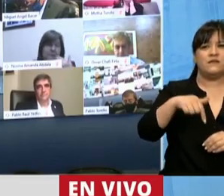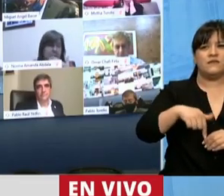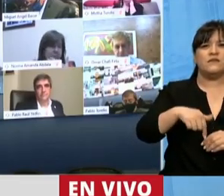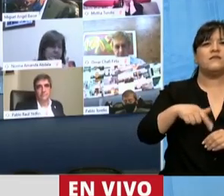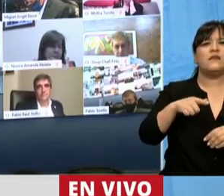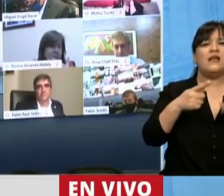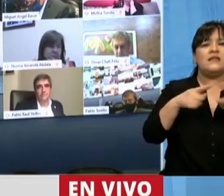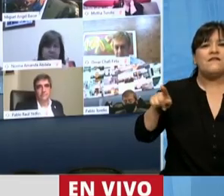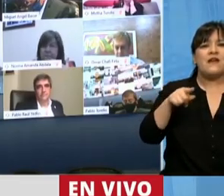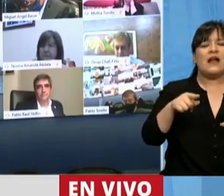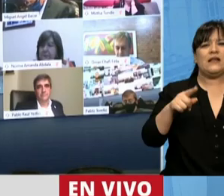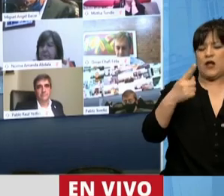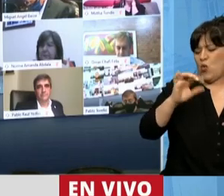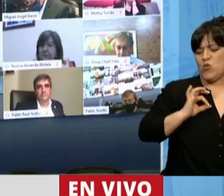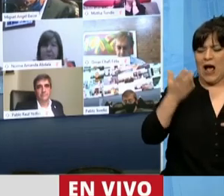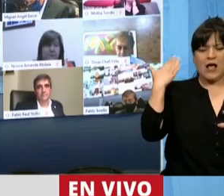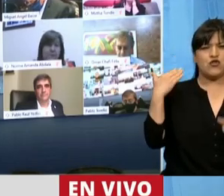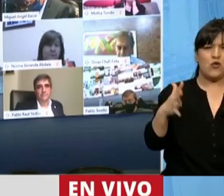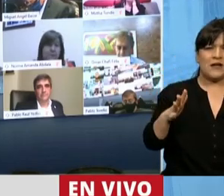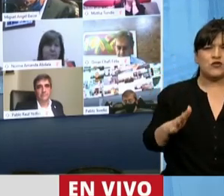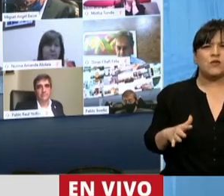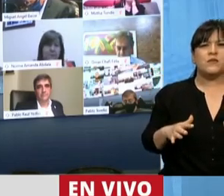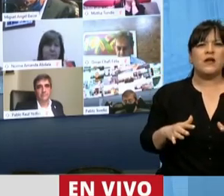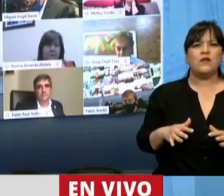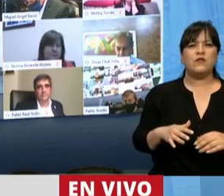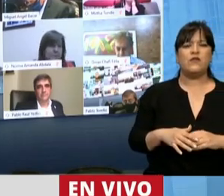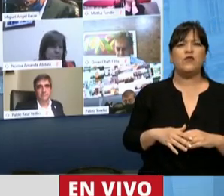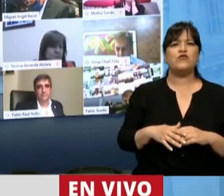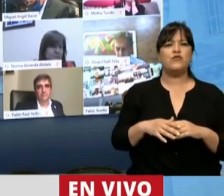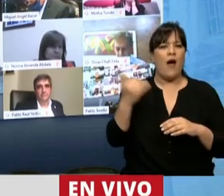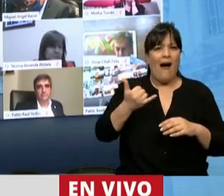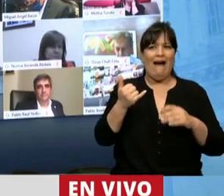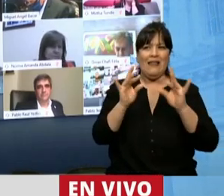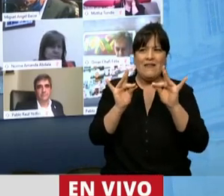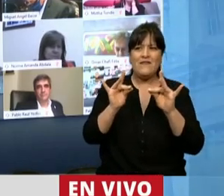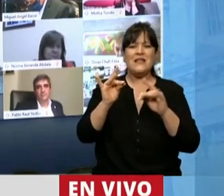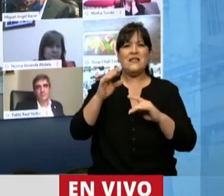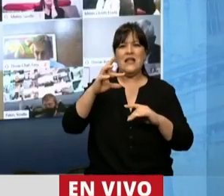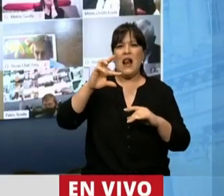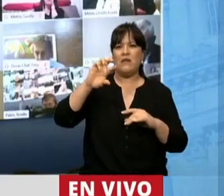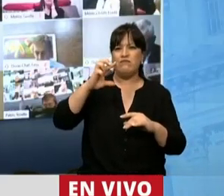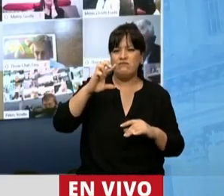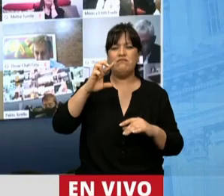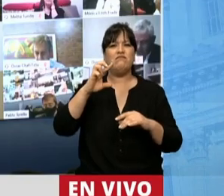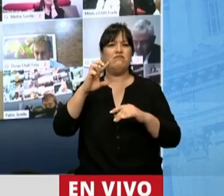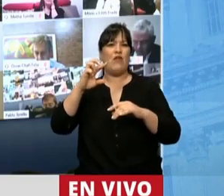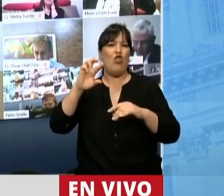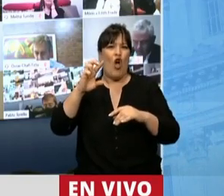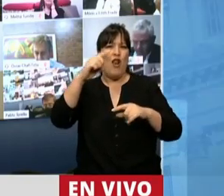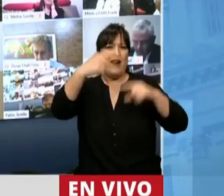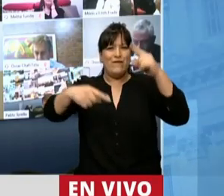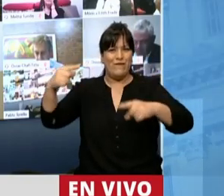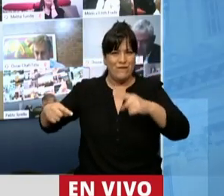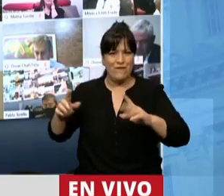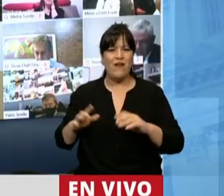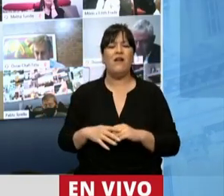diferencia de hace un poco más de un año, hoy tenemos la dificultad cambiaria, hoy tenemos distintos tipos de dólares, la